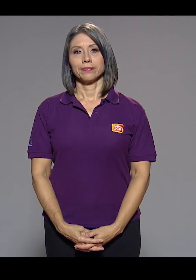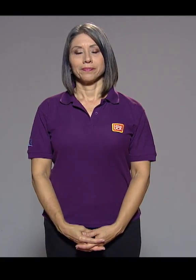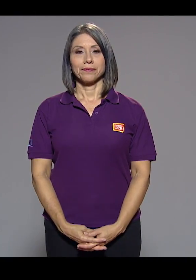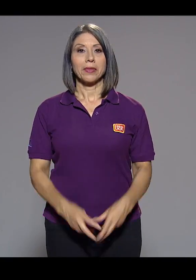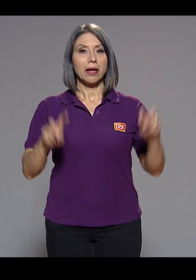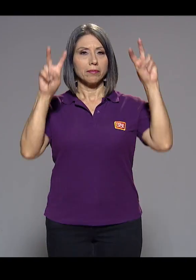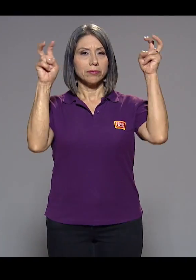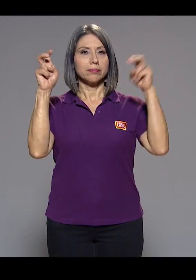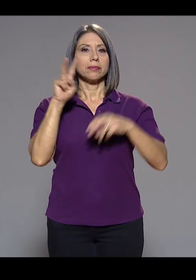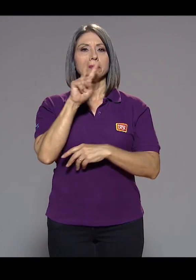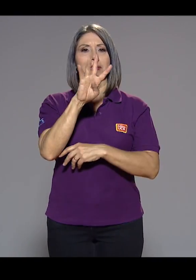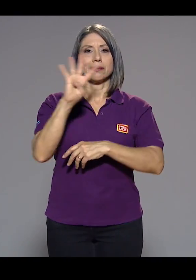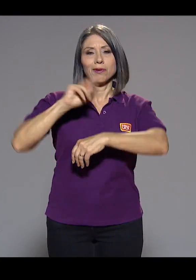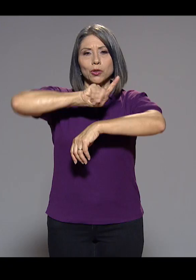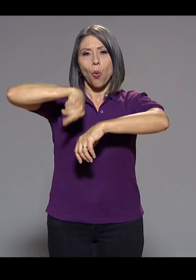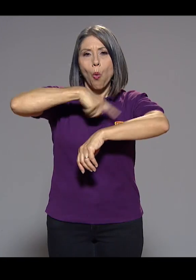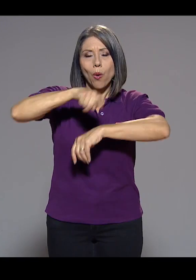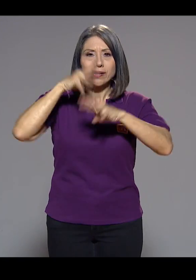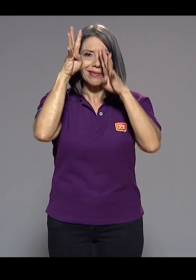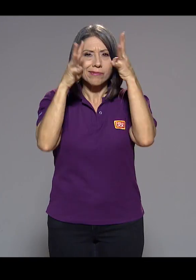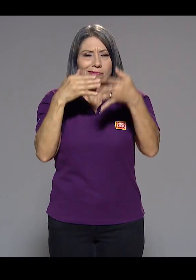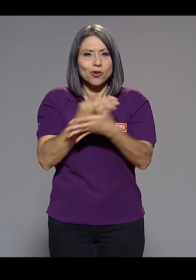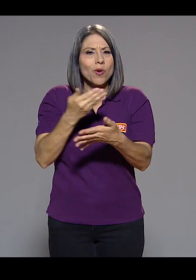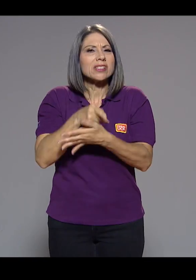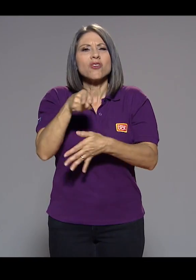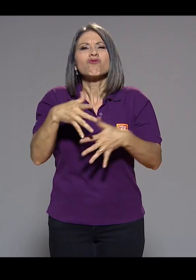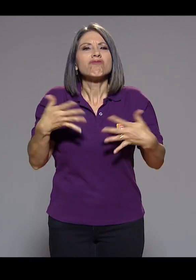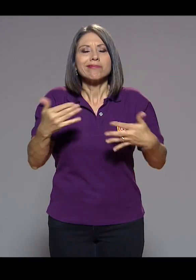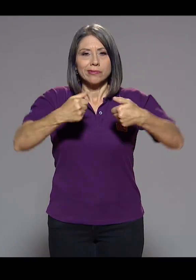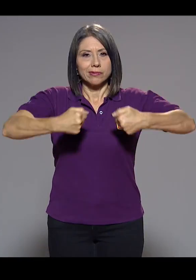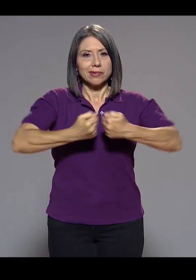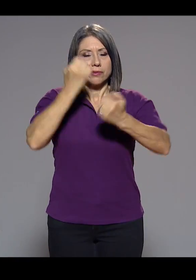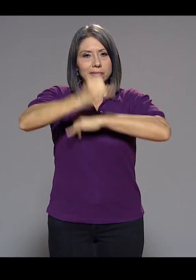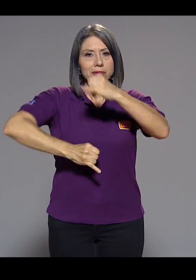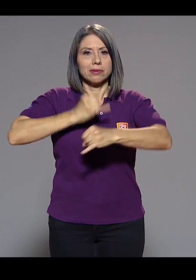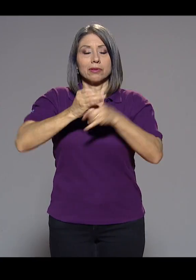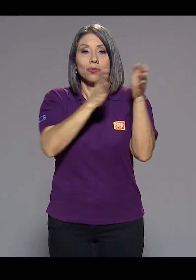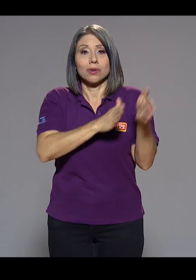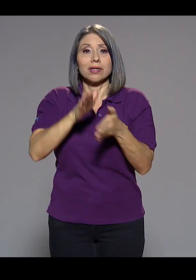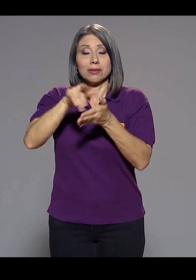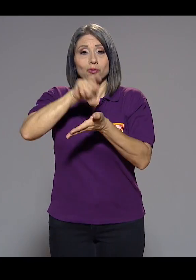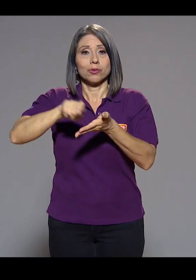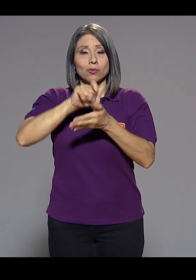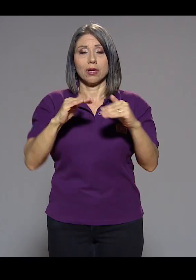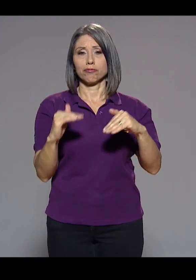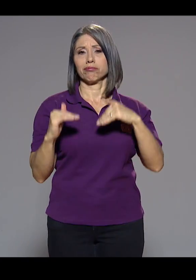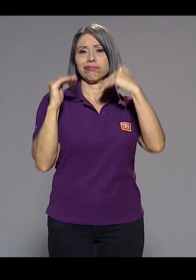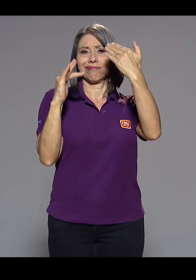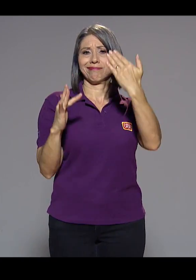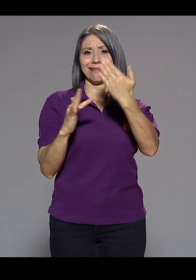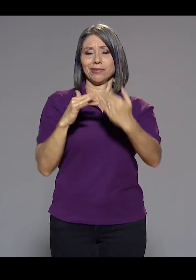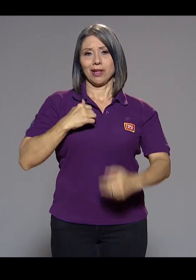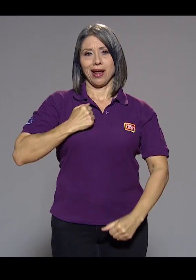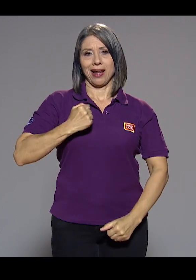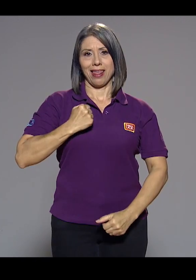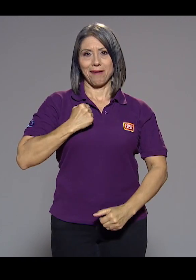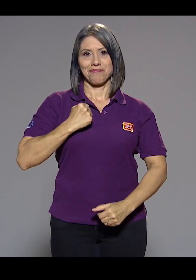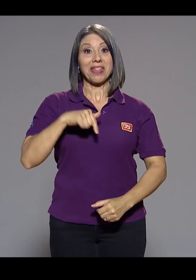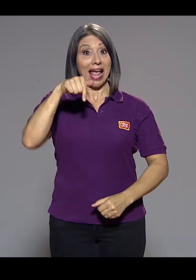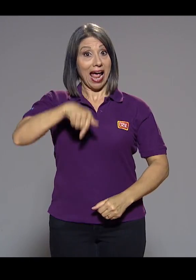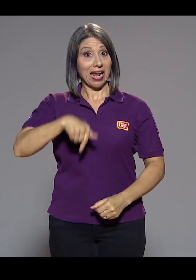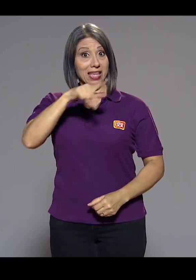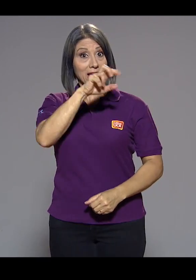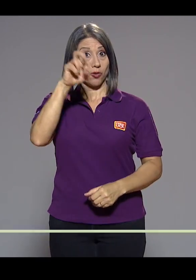Las 24 Horas de la Innovación es un reto internacional organizado por la Escuela Superior de Tecnología de Canadá y